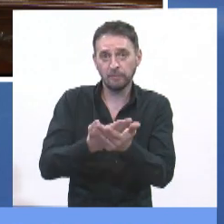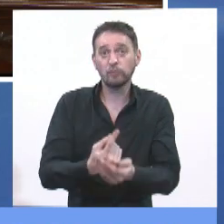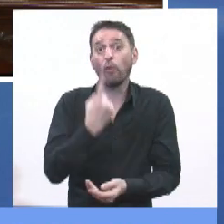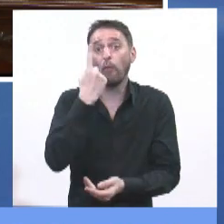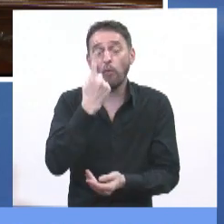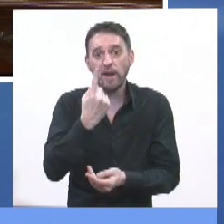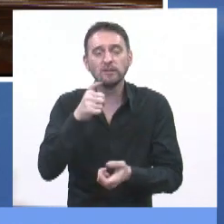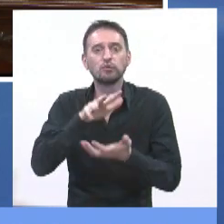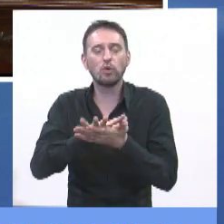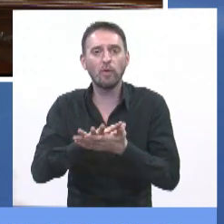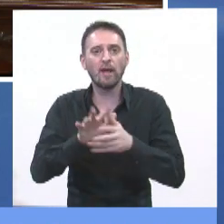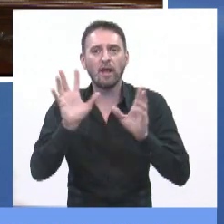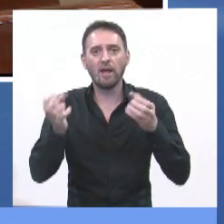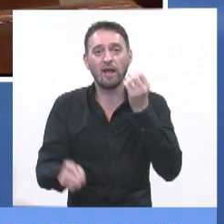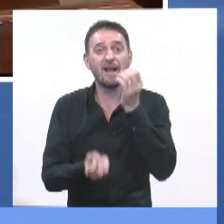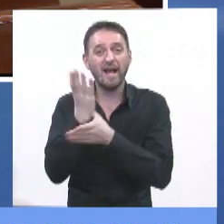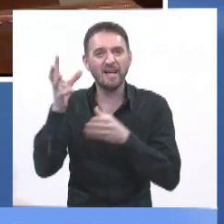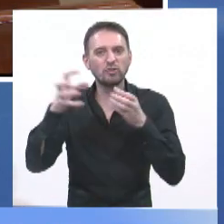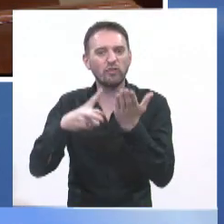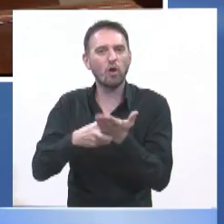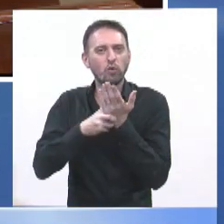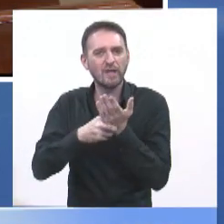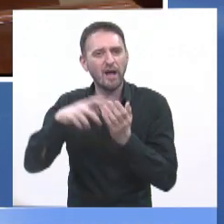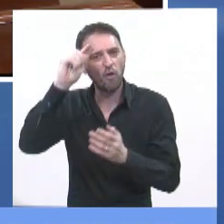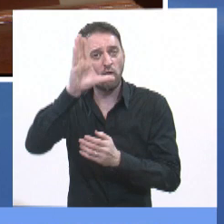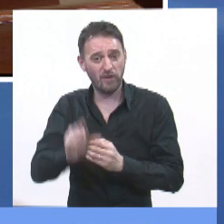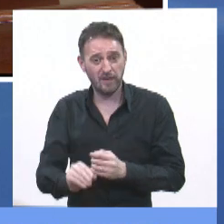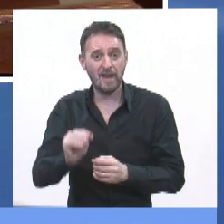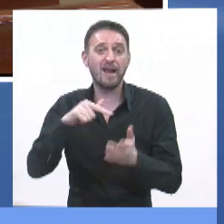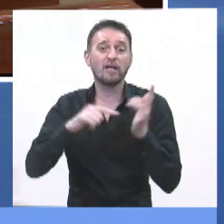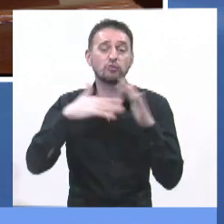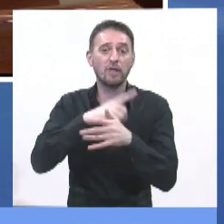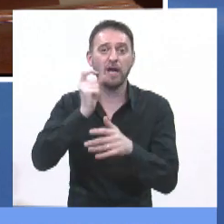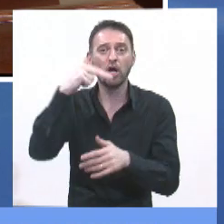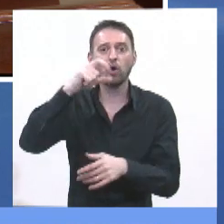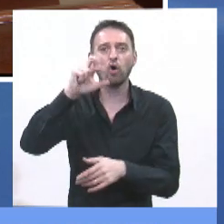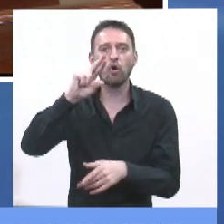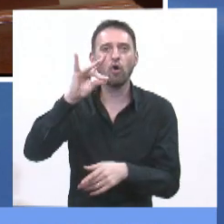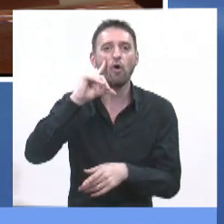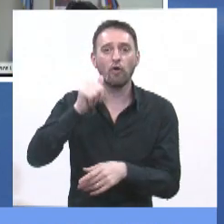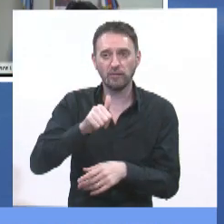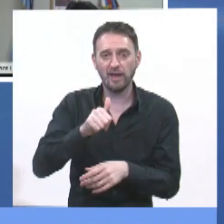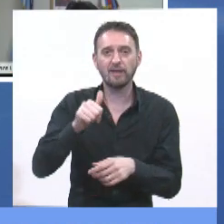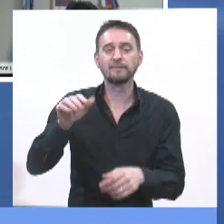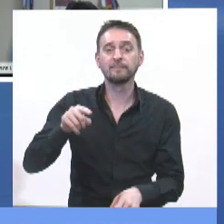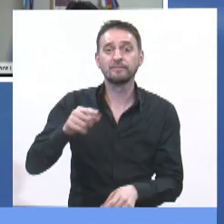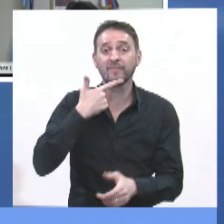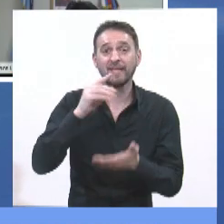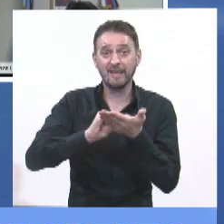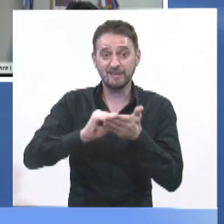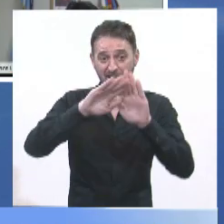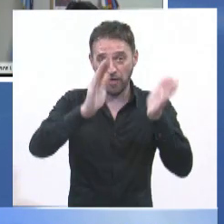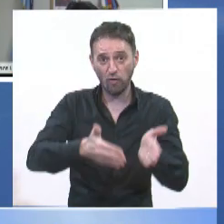ellas tiene que ver con la creación del juzgado federal en la ciudad de Concordia, que se sancionó en el Senado de la